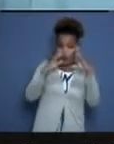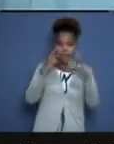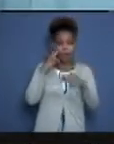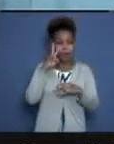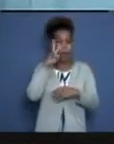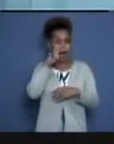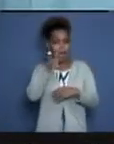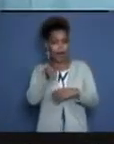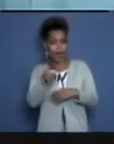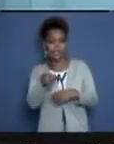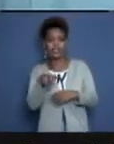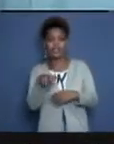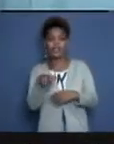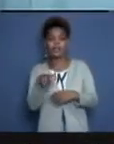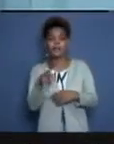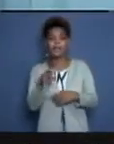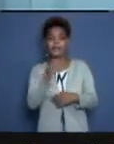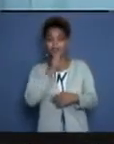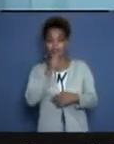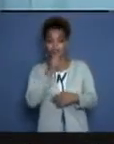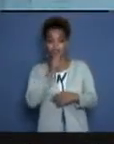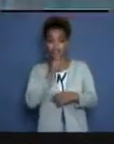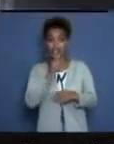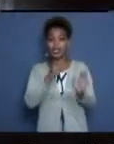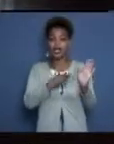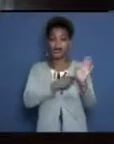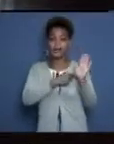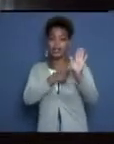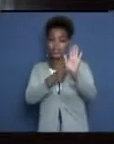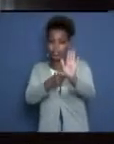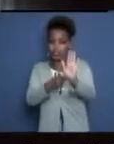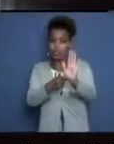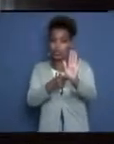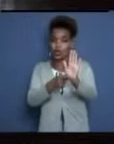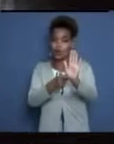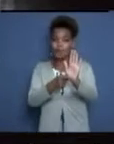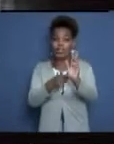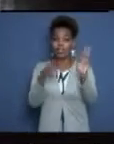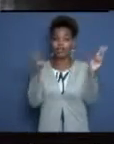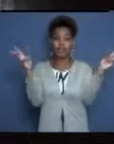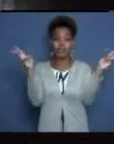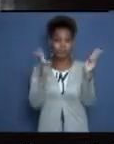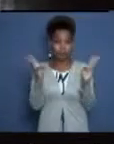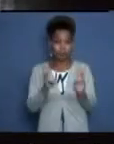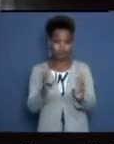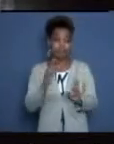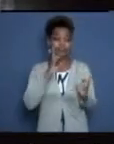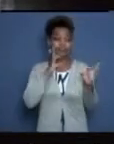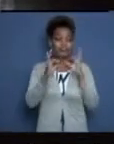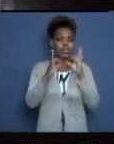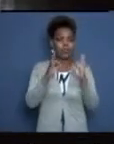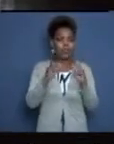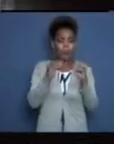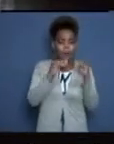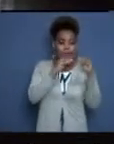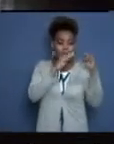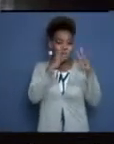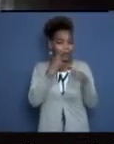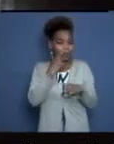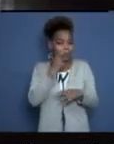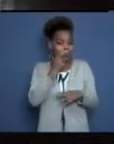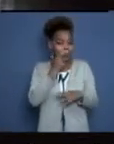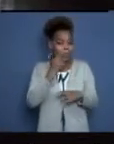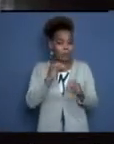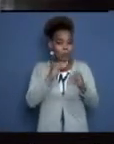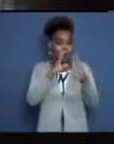imágenes que ha publicado el periodista Jordani Rodríguez Laurencio en su página oficial en Facebook. Aquí estamos viendo en horas de la madrugada el compañero